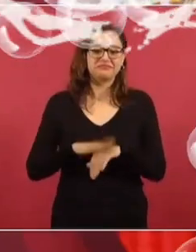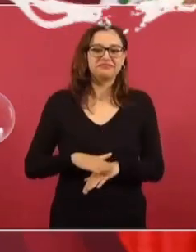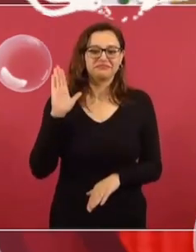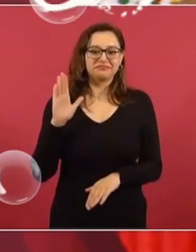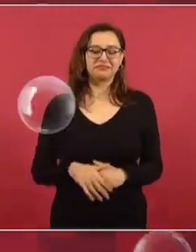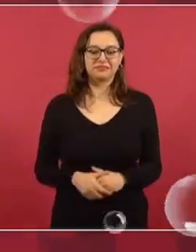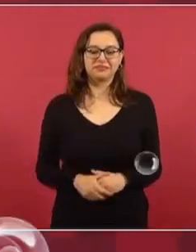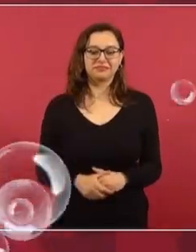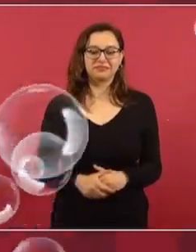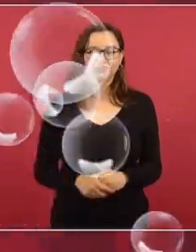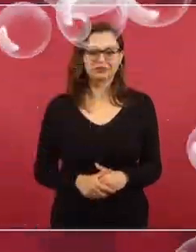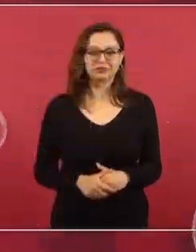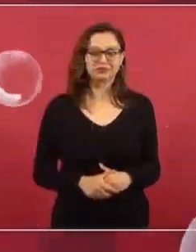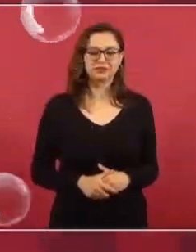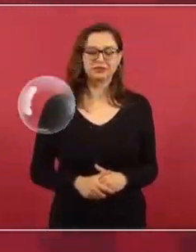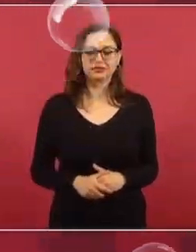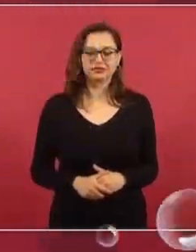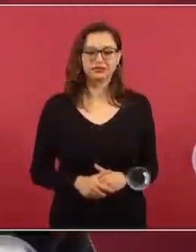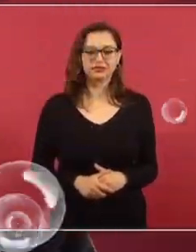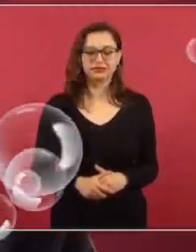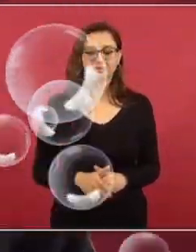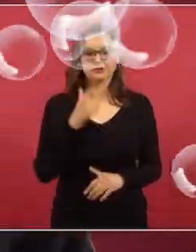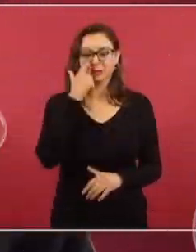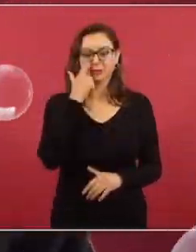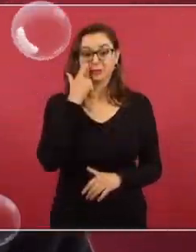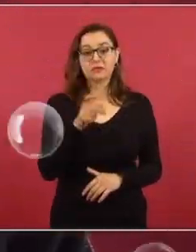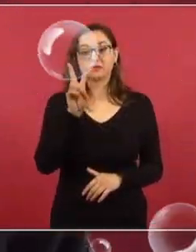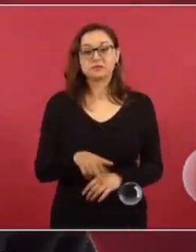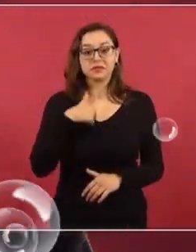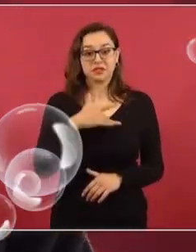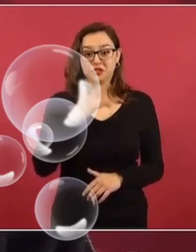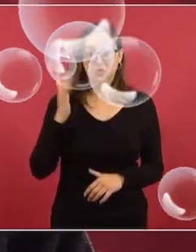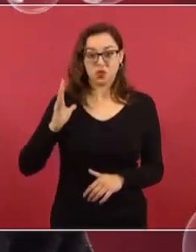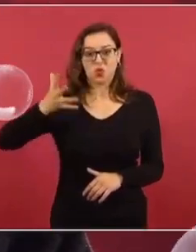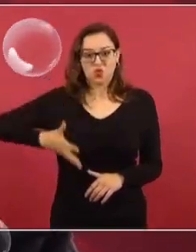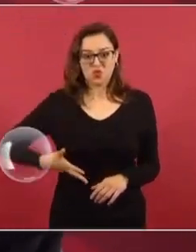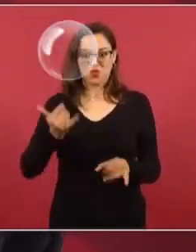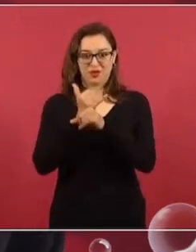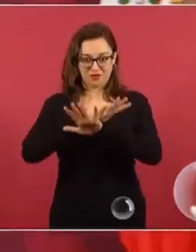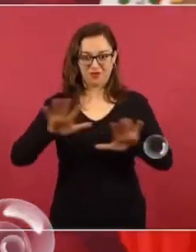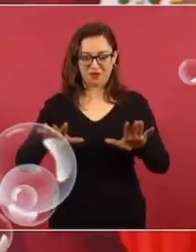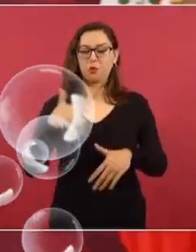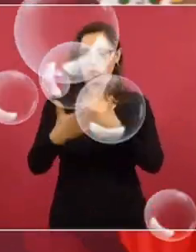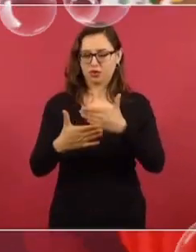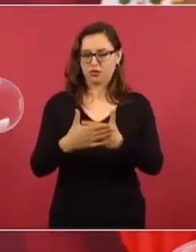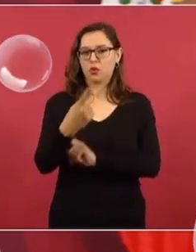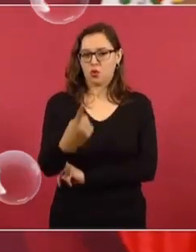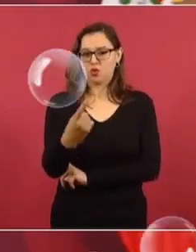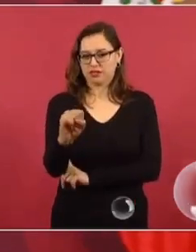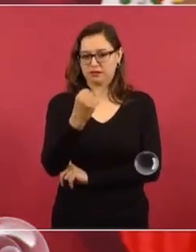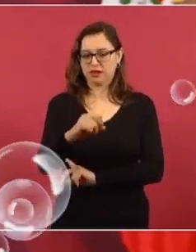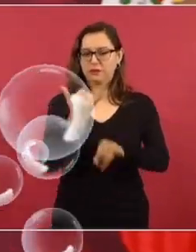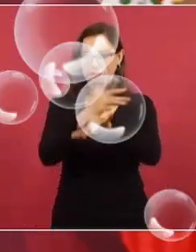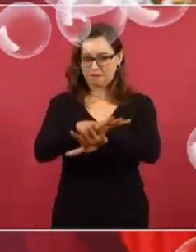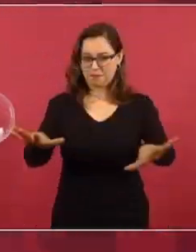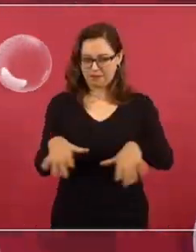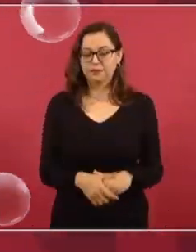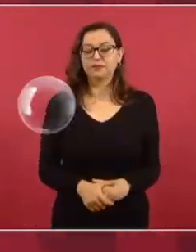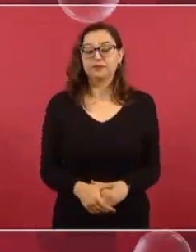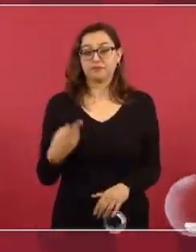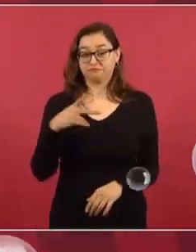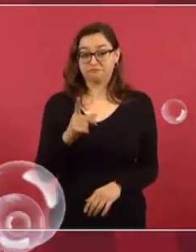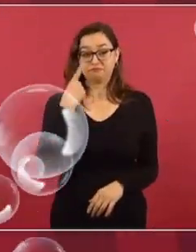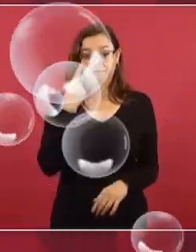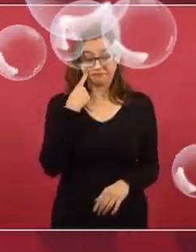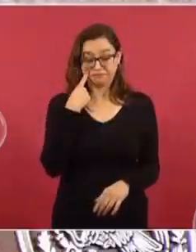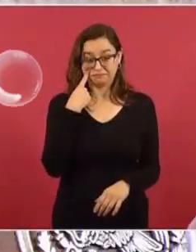Un dato que a me llena de orgullo, un solo dato, lo voy a dar a conocer el día primero, es que del